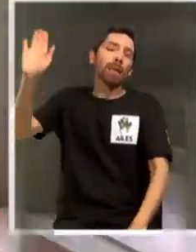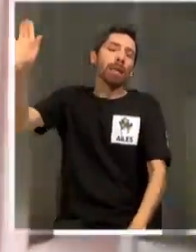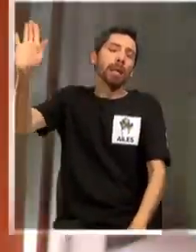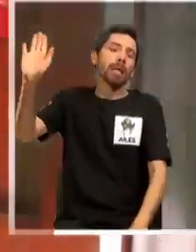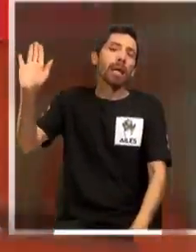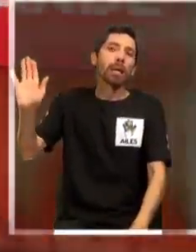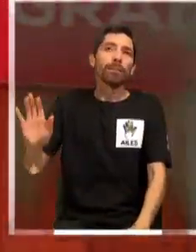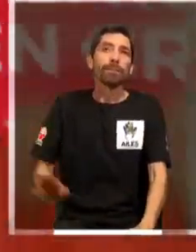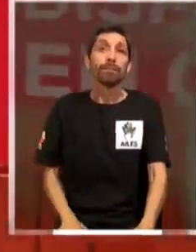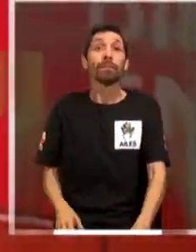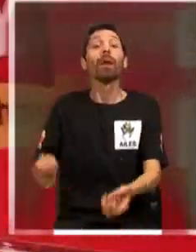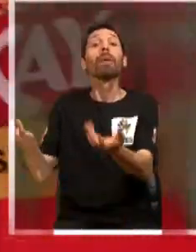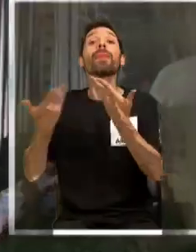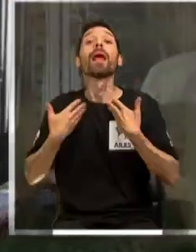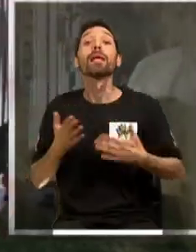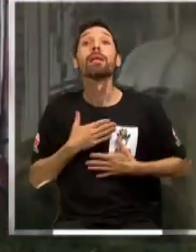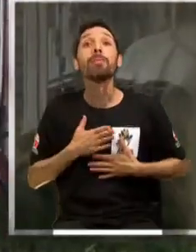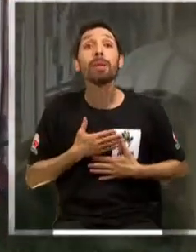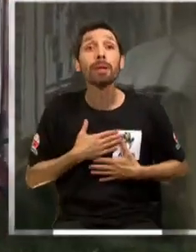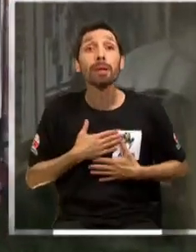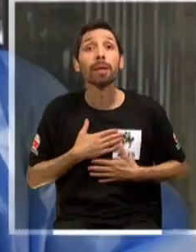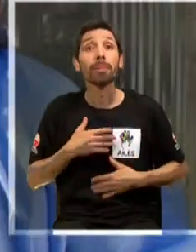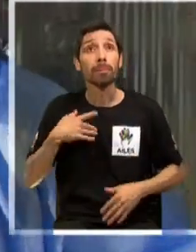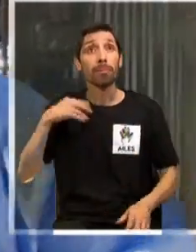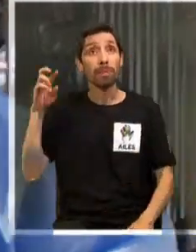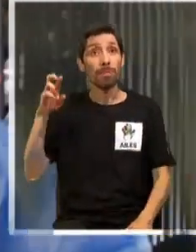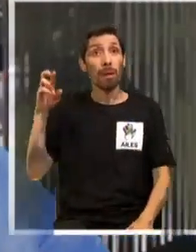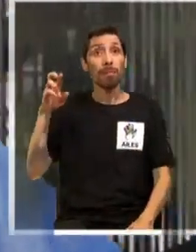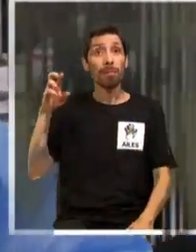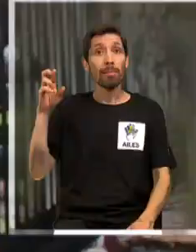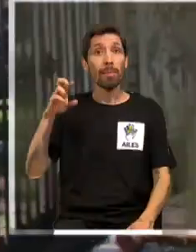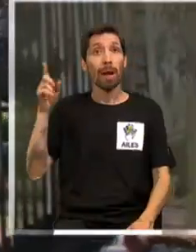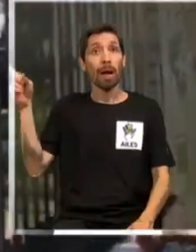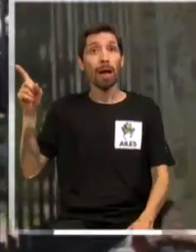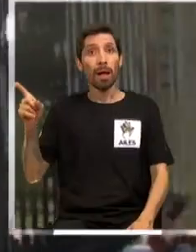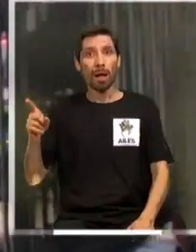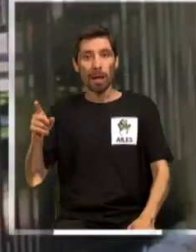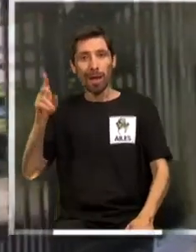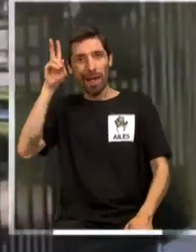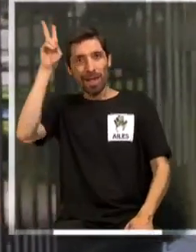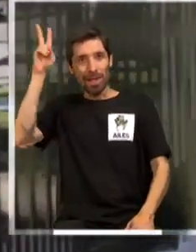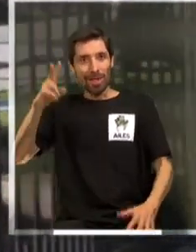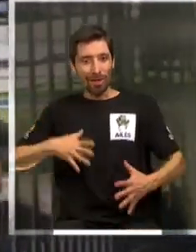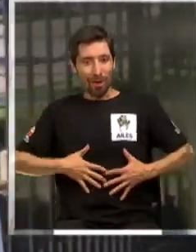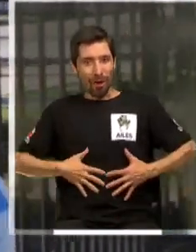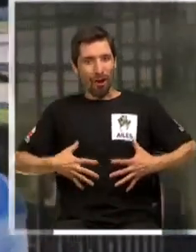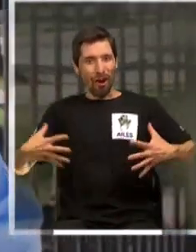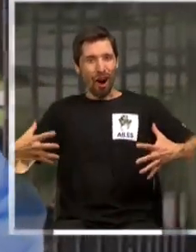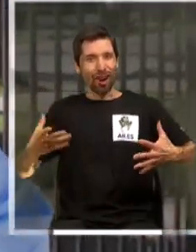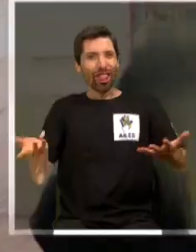¿Me trajiste algo a mí? Él es mi padre. Boliche de indio. No le entra ni un vaquero.